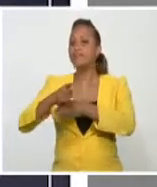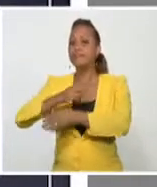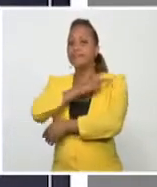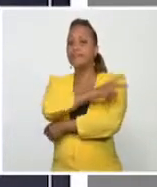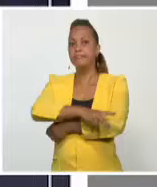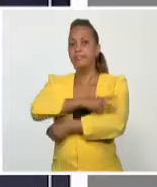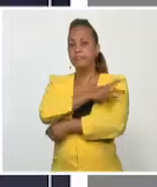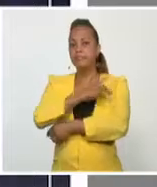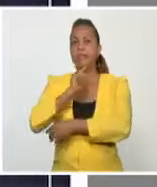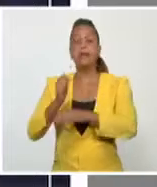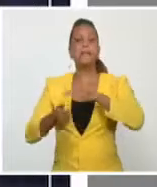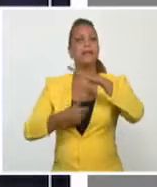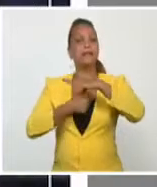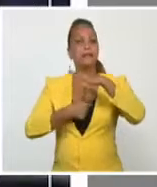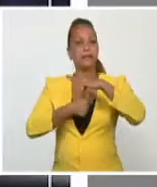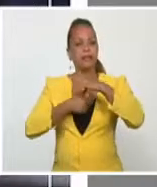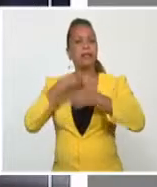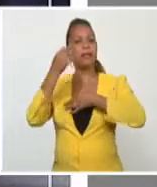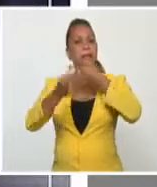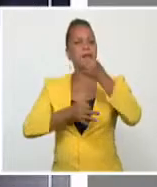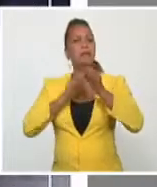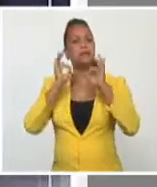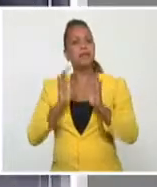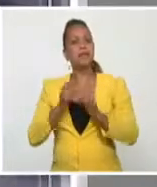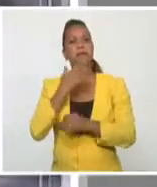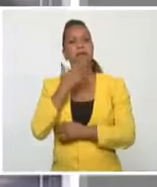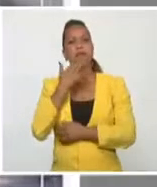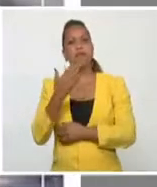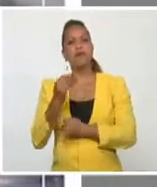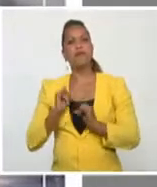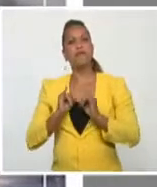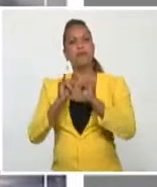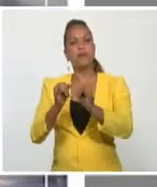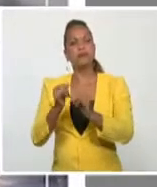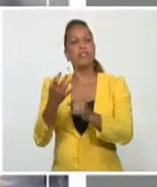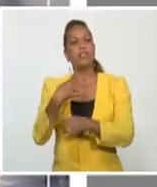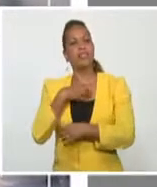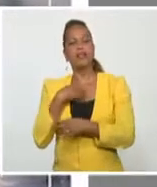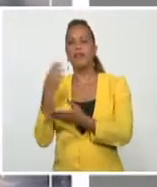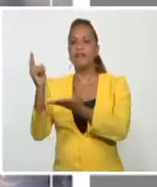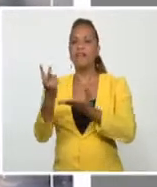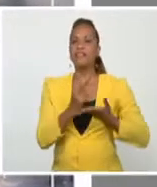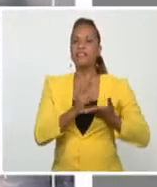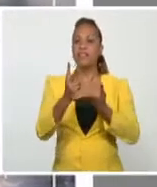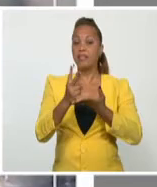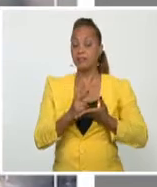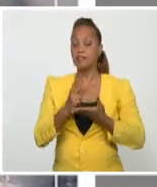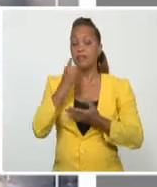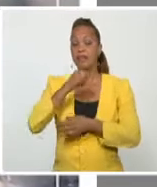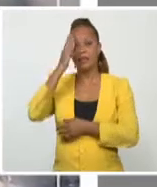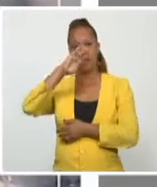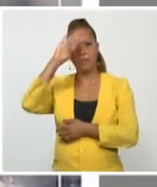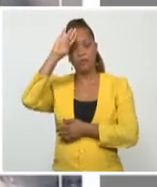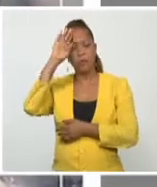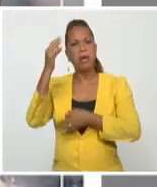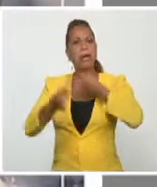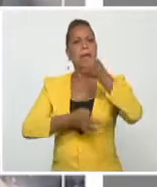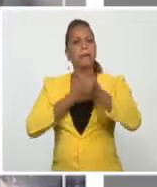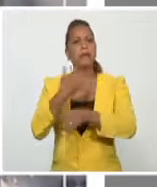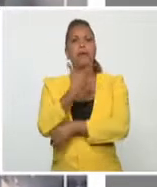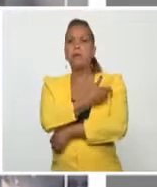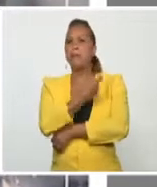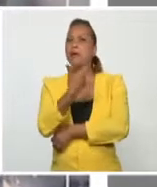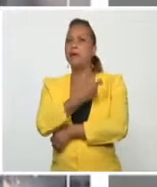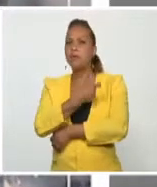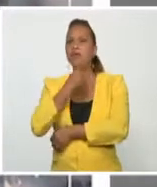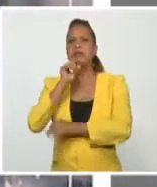manifestó en otro mensaje que siempre es una buena noticia tener a los hermanos en casa y destacó que los candidatos vacunales cubanos se concibieron también